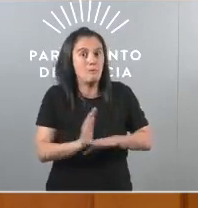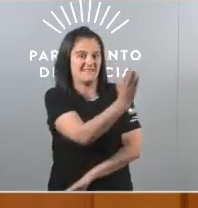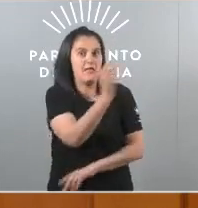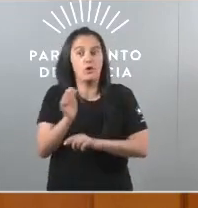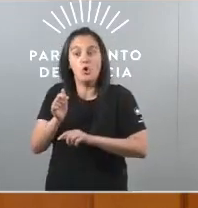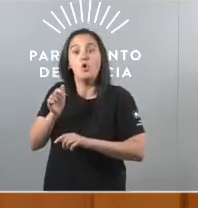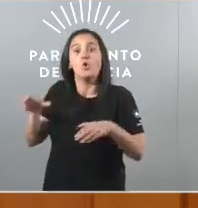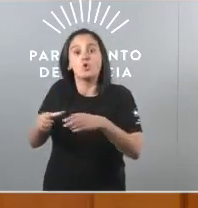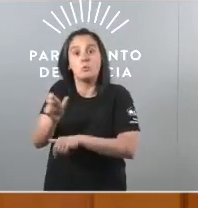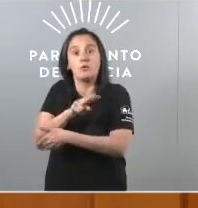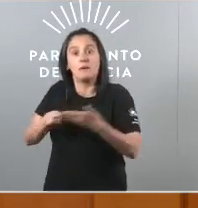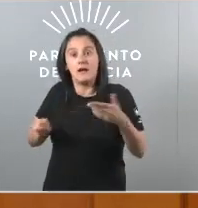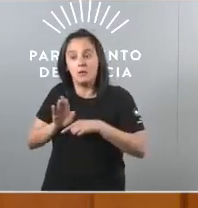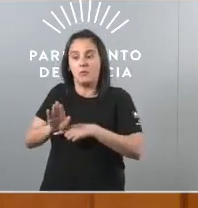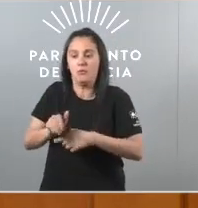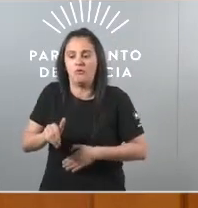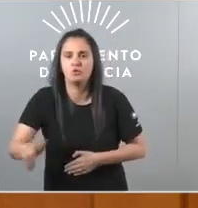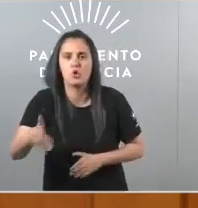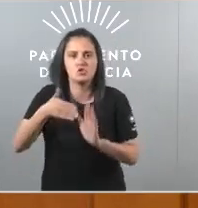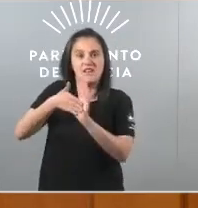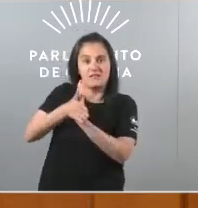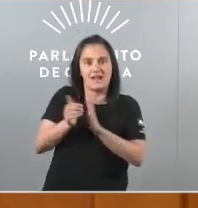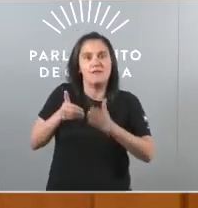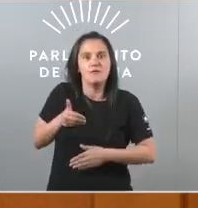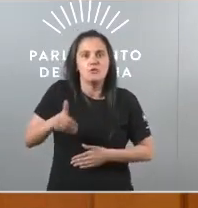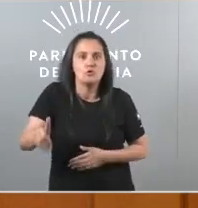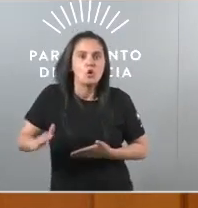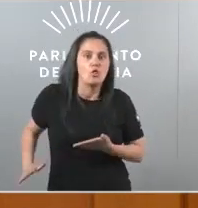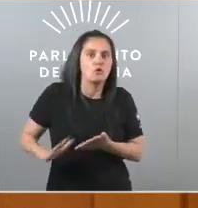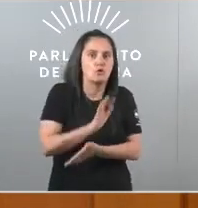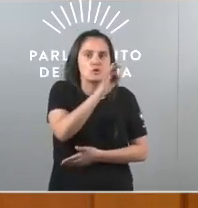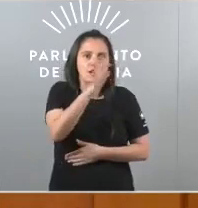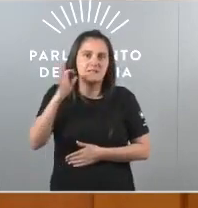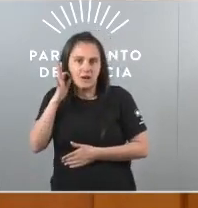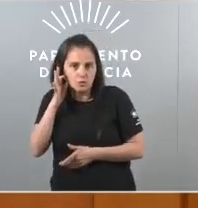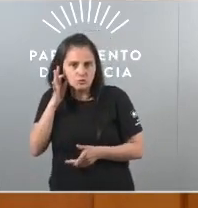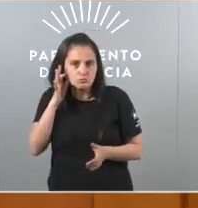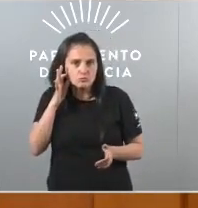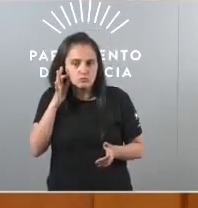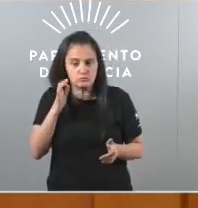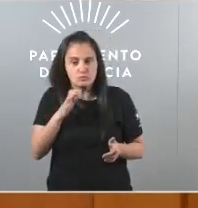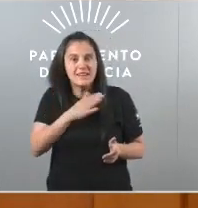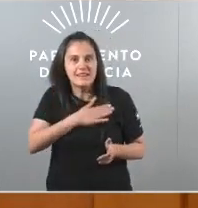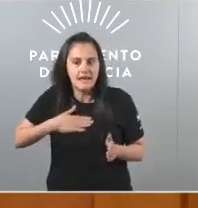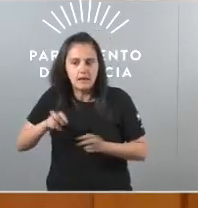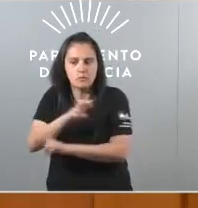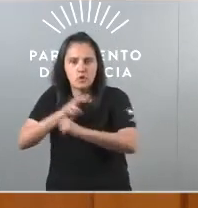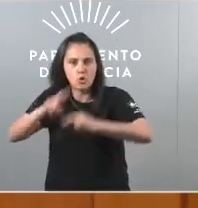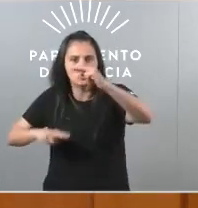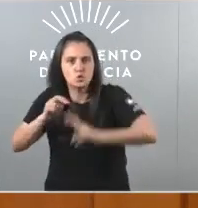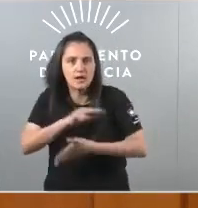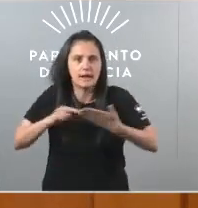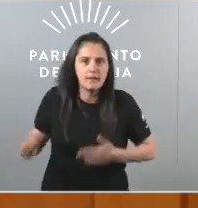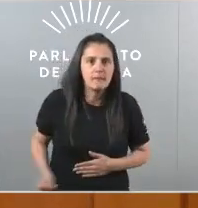e o BNG representa o futuro O futuro de todos os galegos e galegas que queren construir unha Galiza